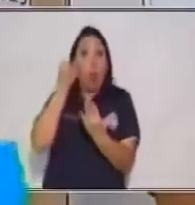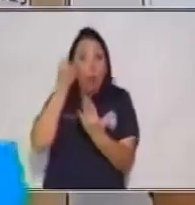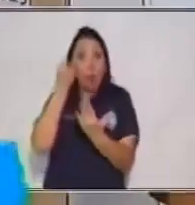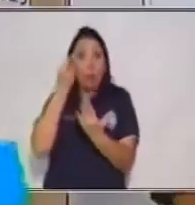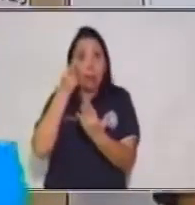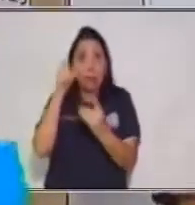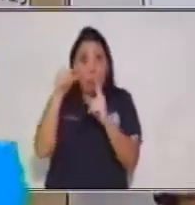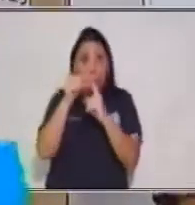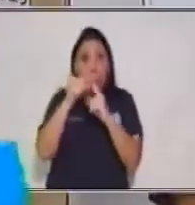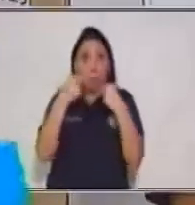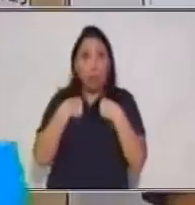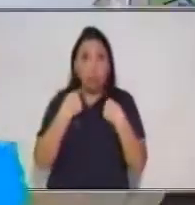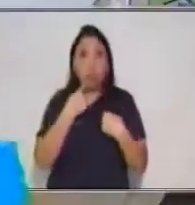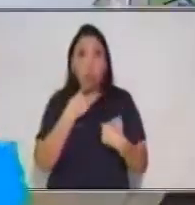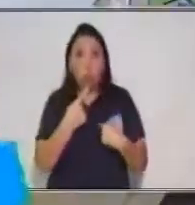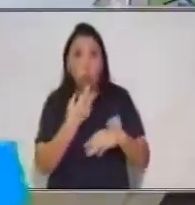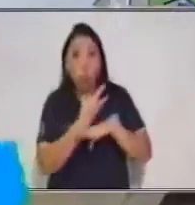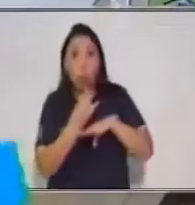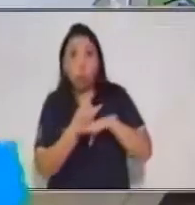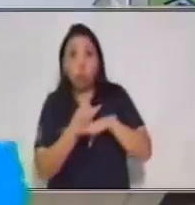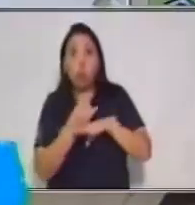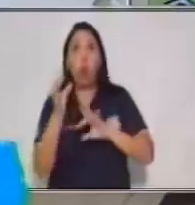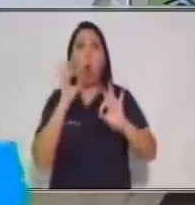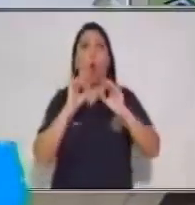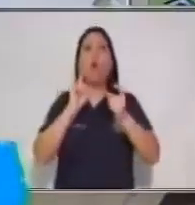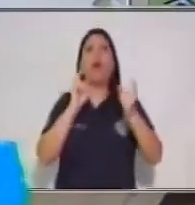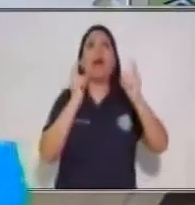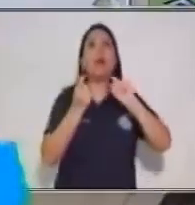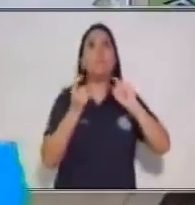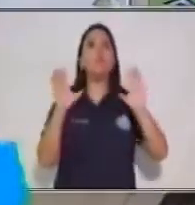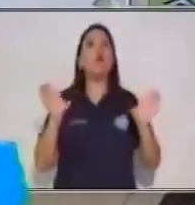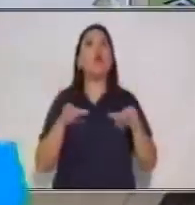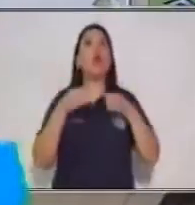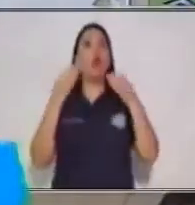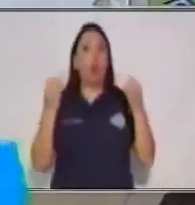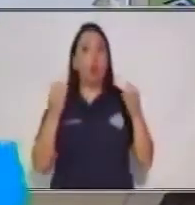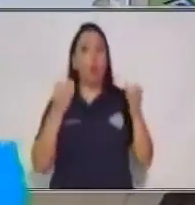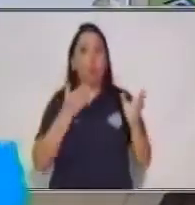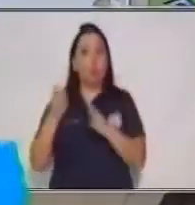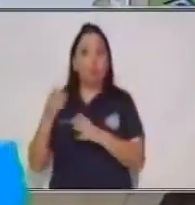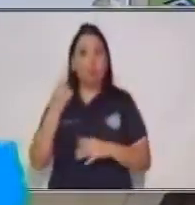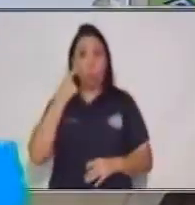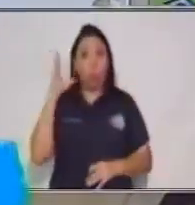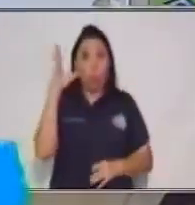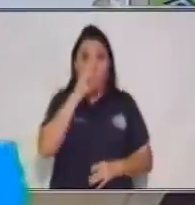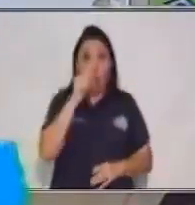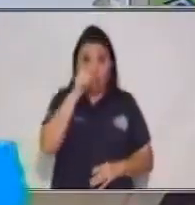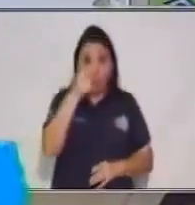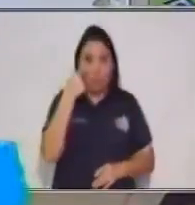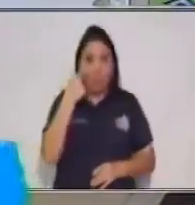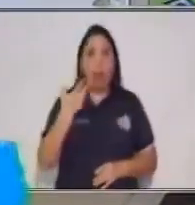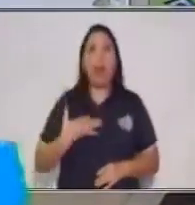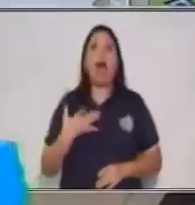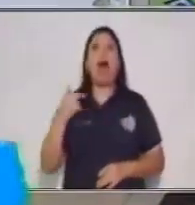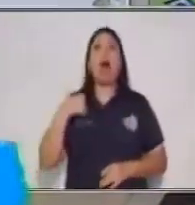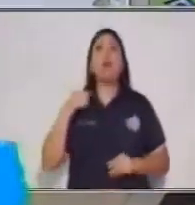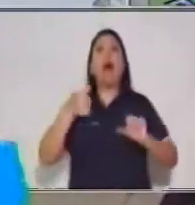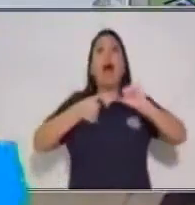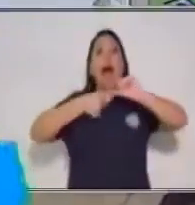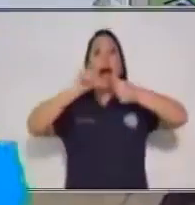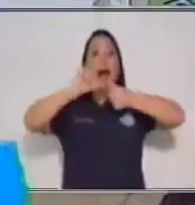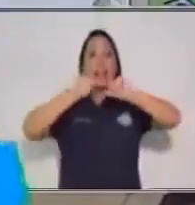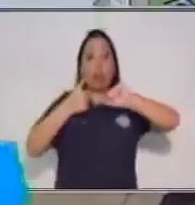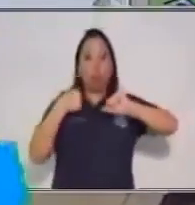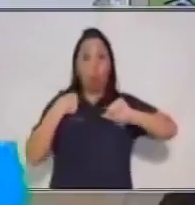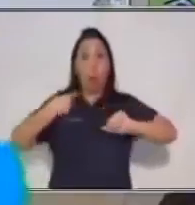entienden las palabras que yo utilizo? ¿O las tengo que cambiar? Entonces, si te das cuenta, aquí estamos hablando de adecuar